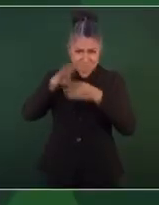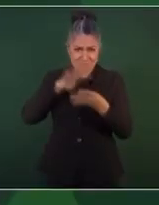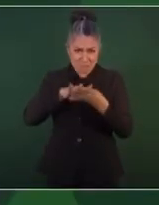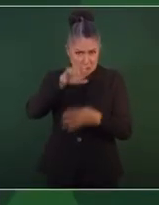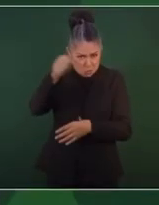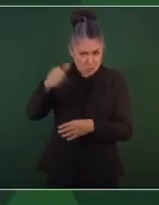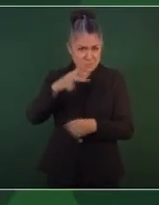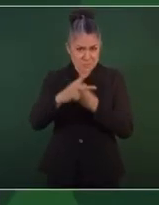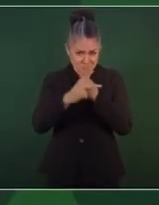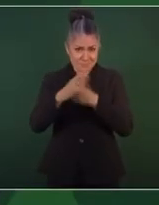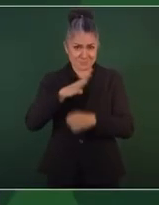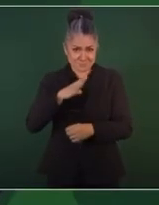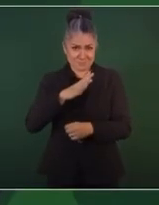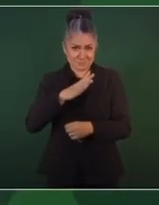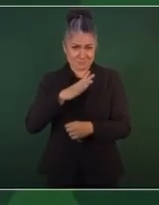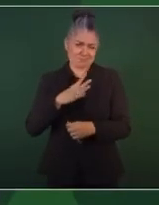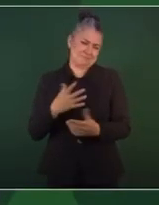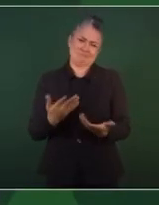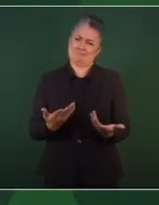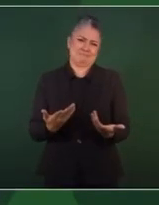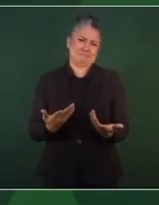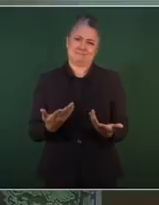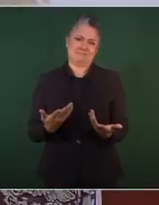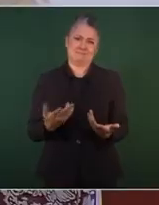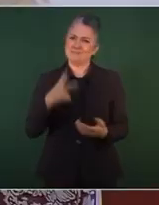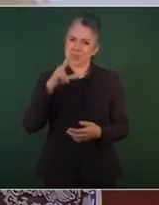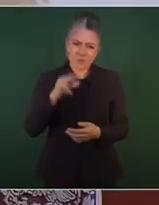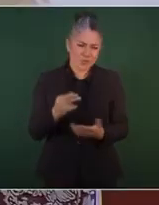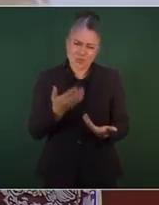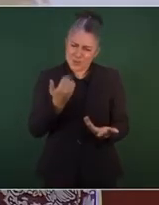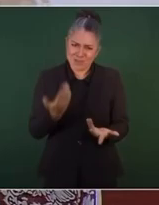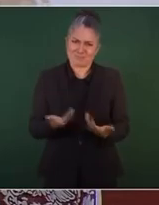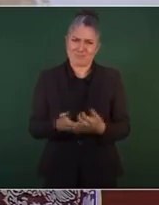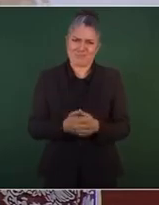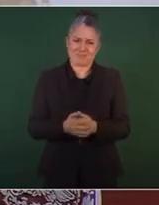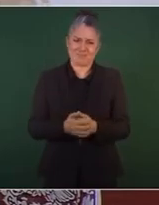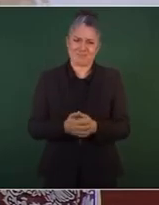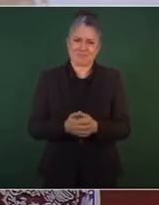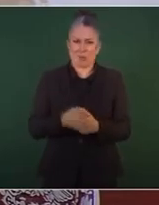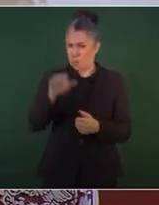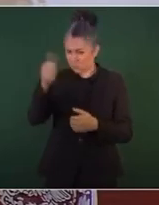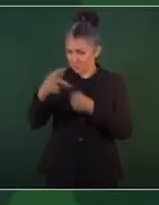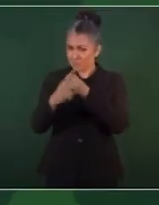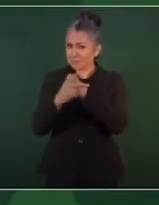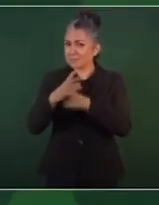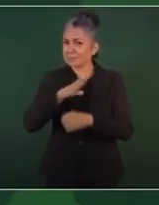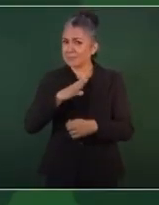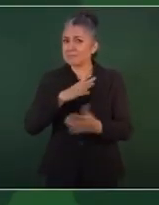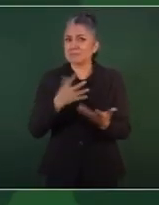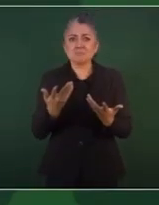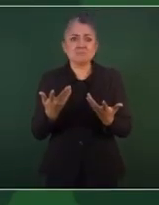por el mismo asunto, en qué país hay